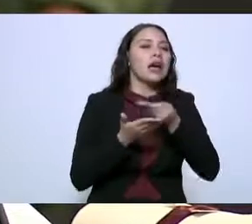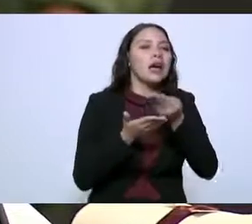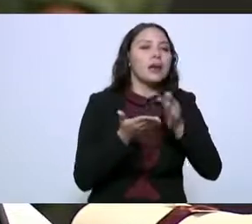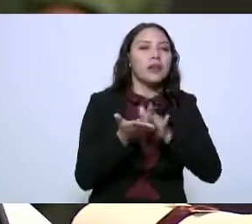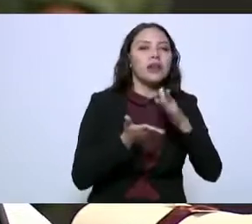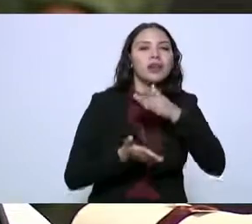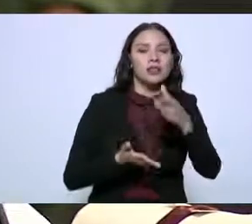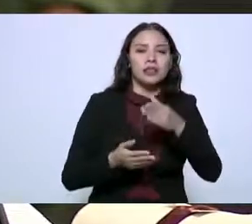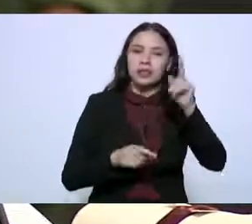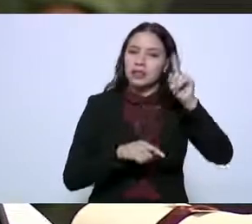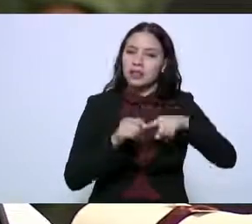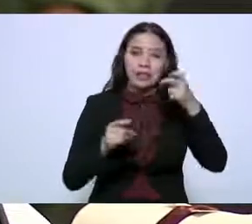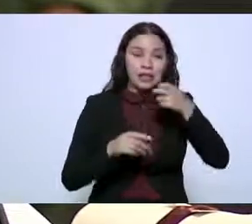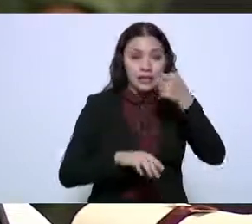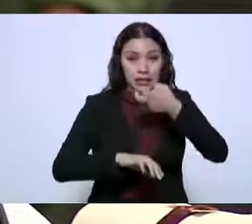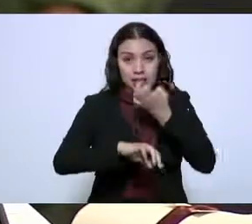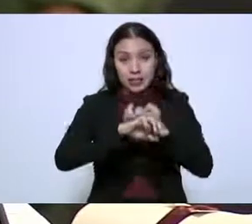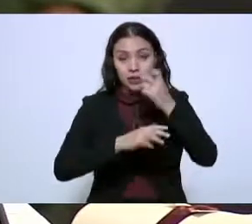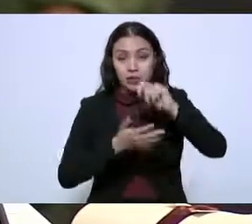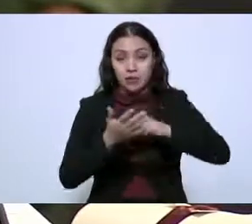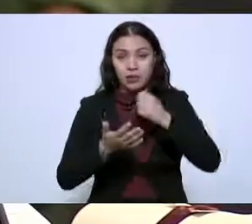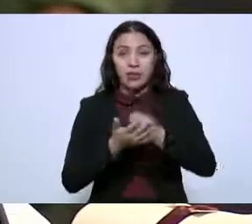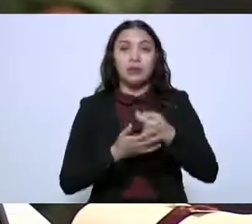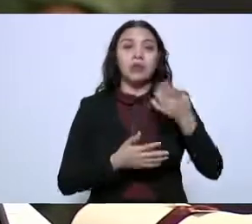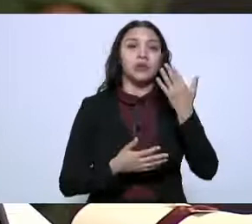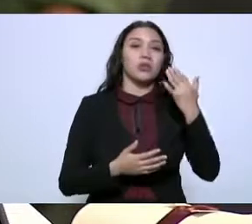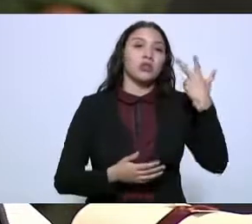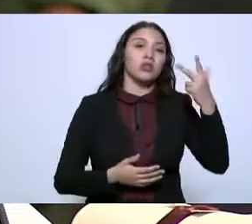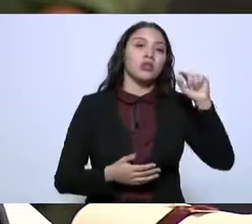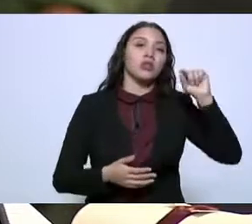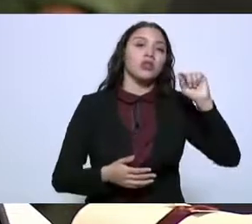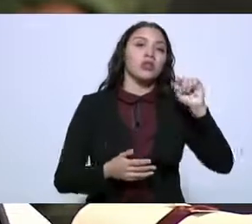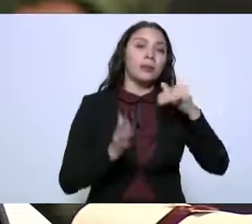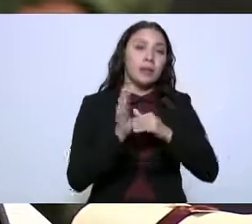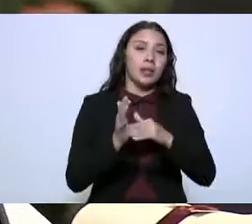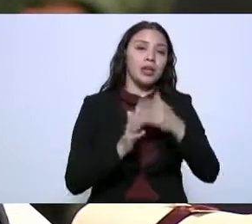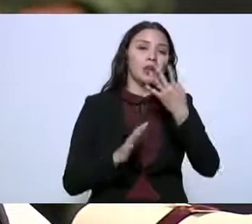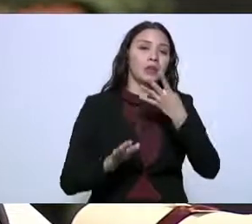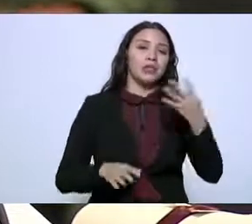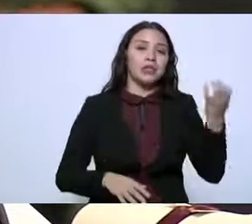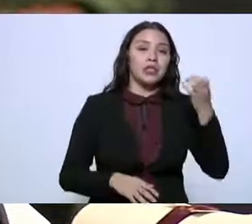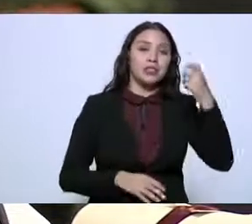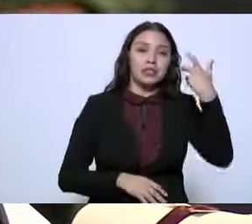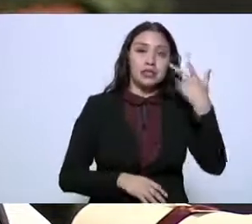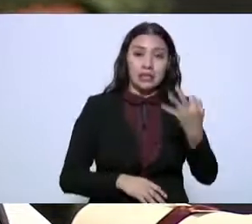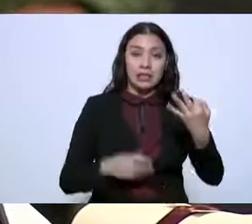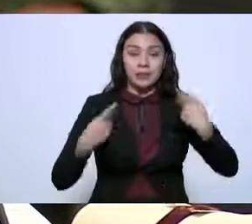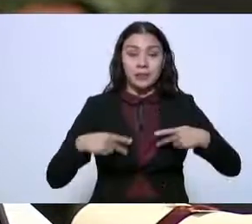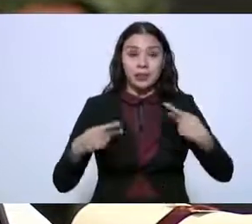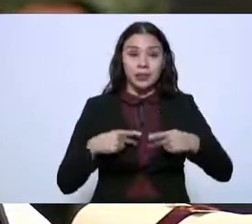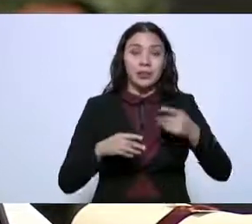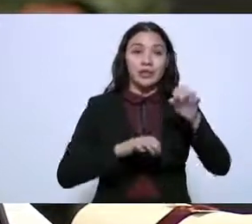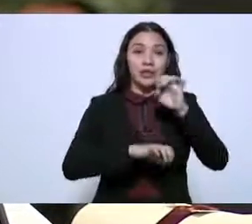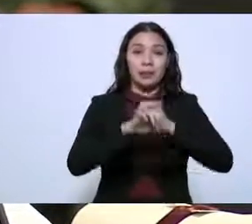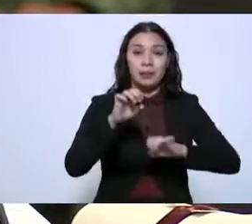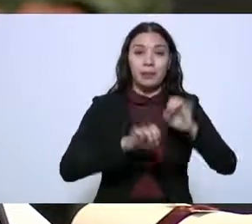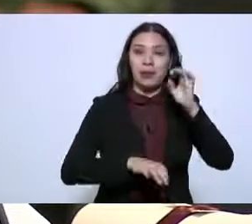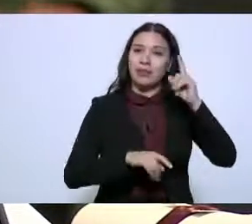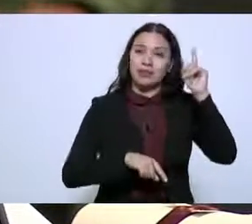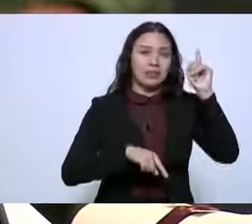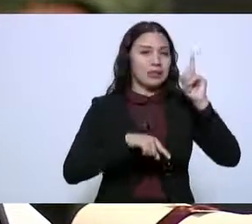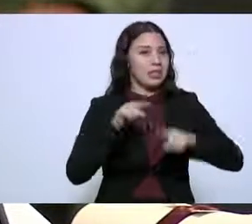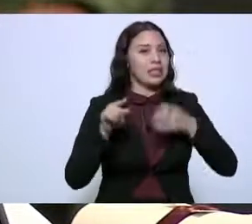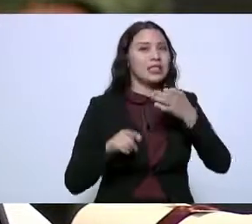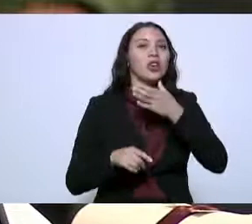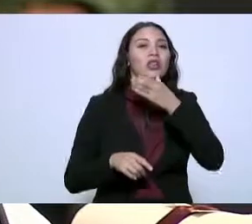Aquí en el Estado cincuenta y ocho mil novecientos tres trabajadoras y trabajadores han salido de este esquema